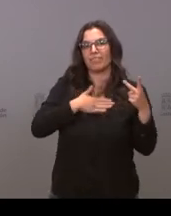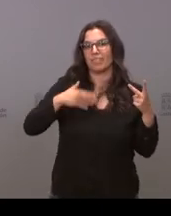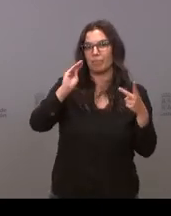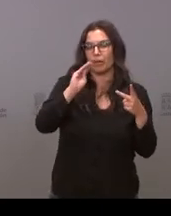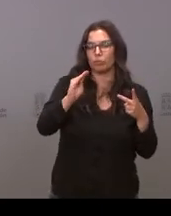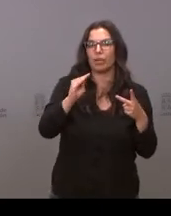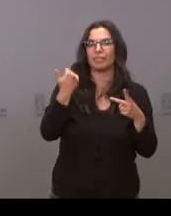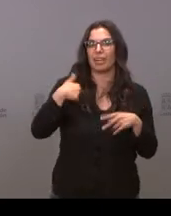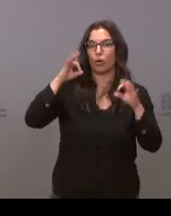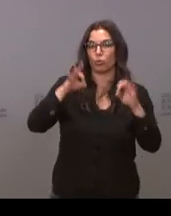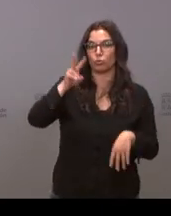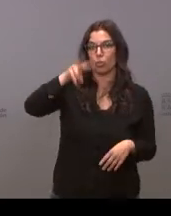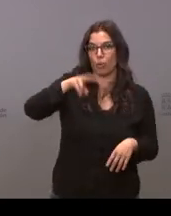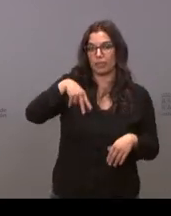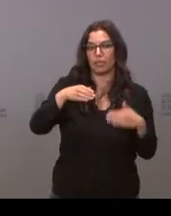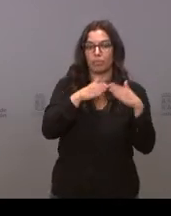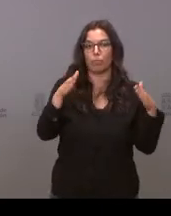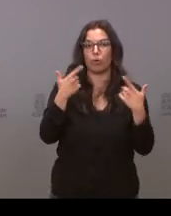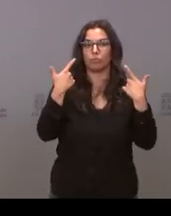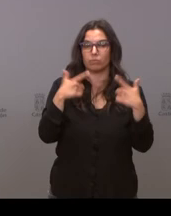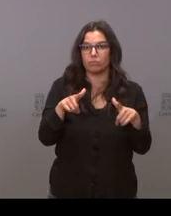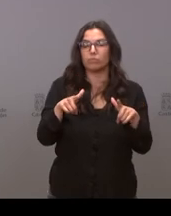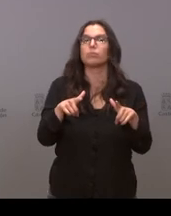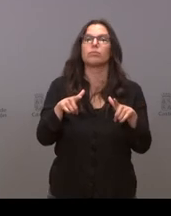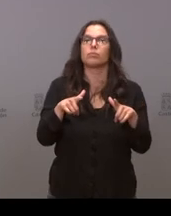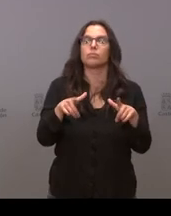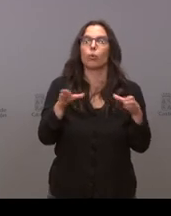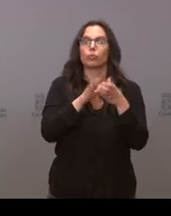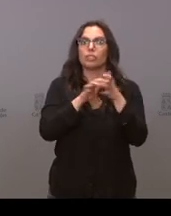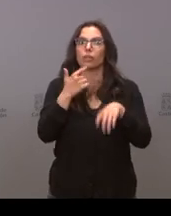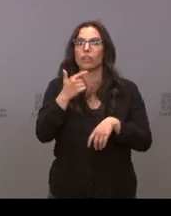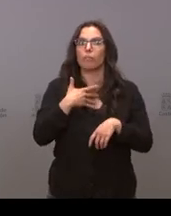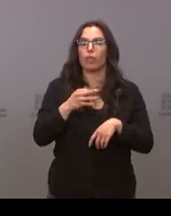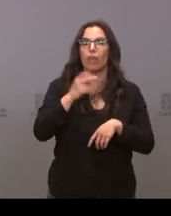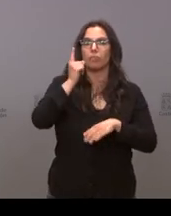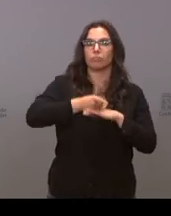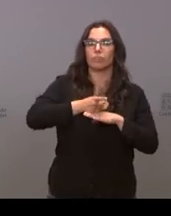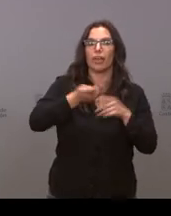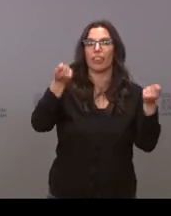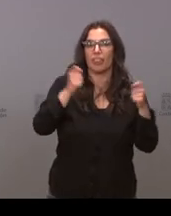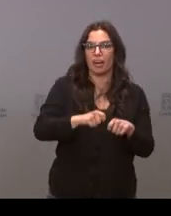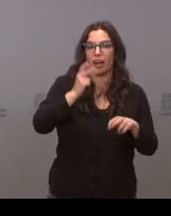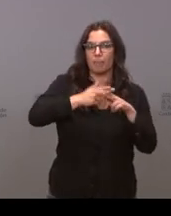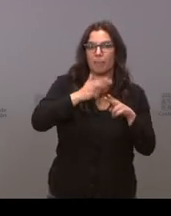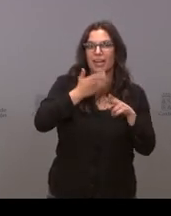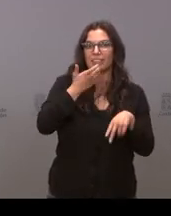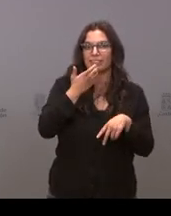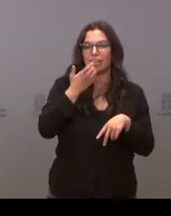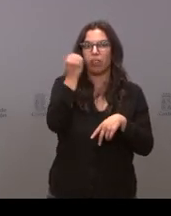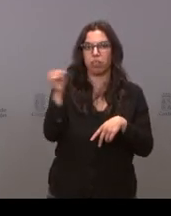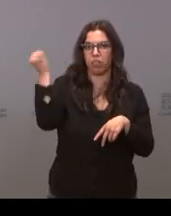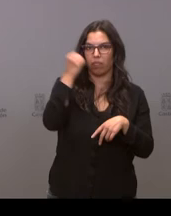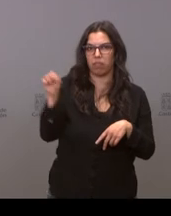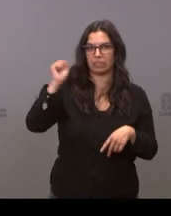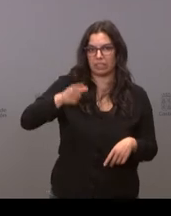cumplen dos meses de la puesta en marcha de la medida que la junta podría cerrar establecimientos hosteleros en caso de incumplimientos reiterados o graves de las